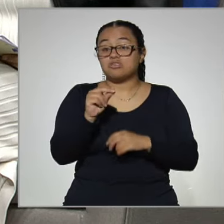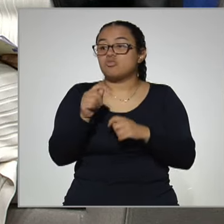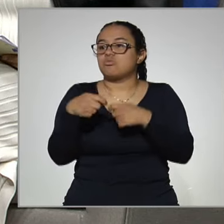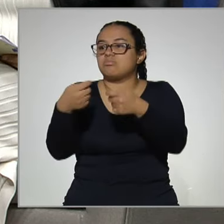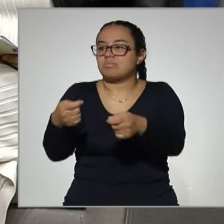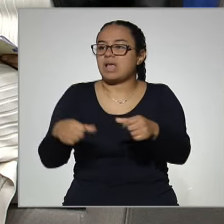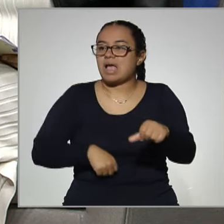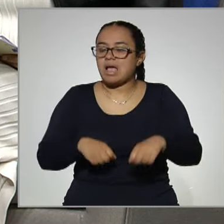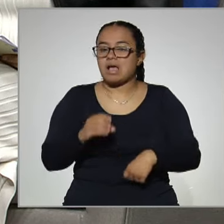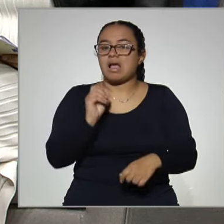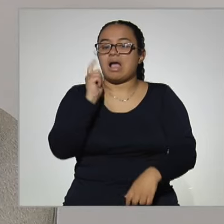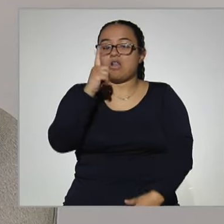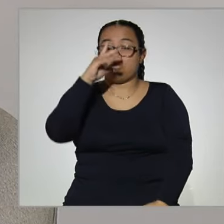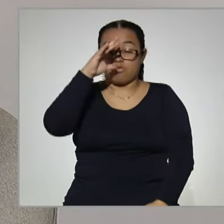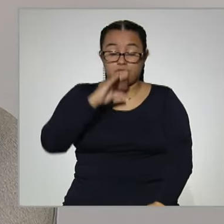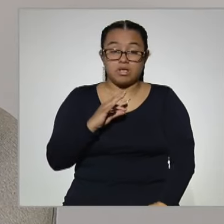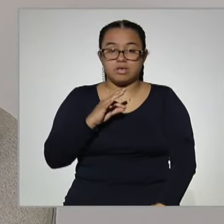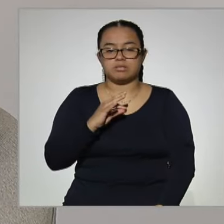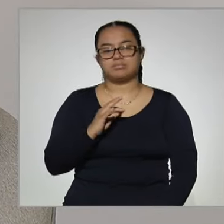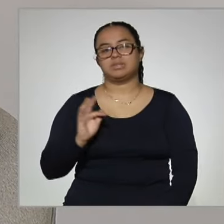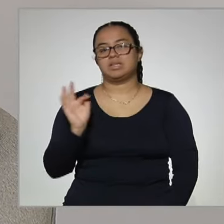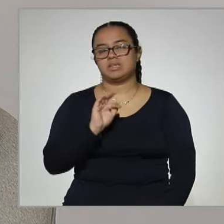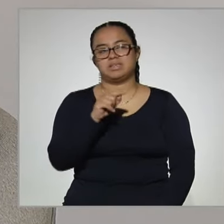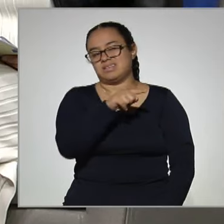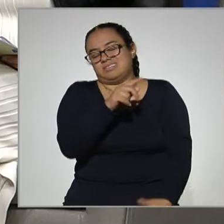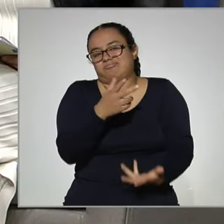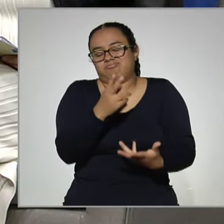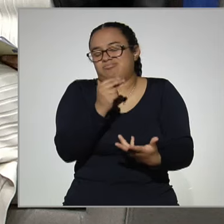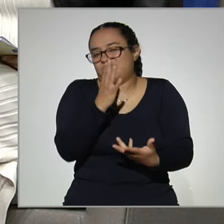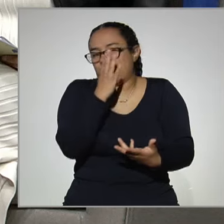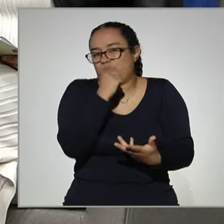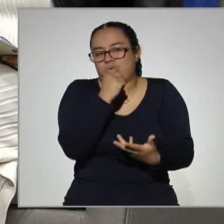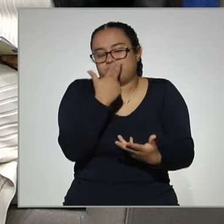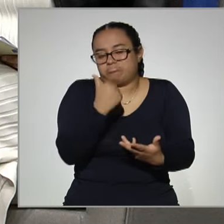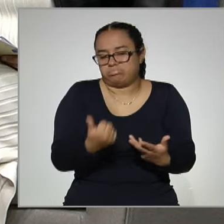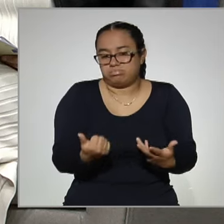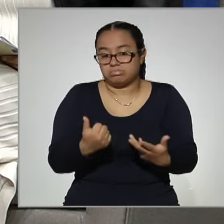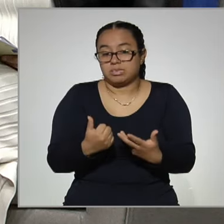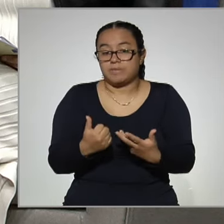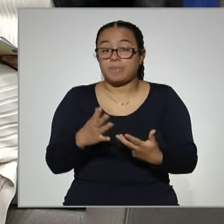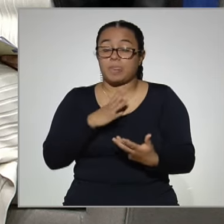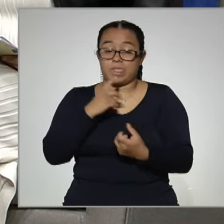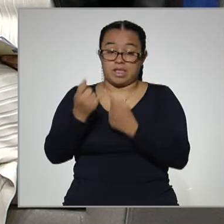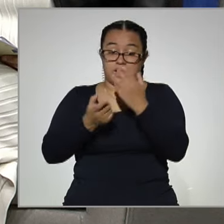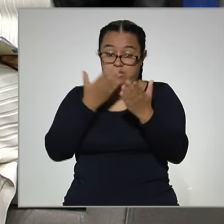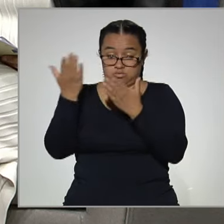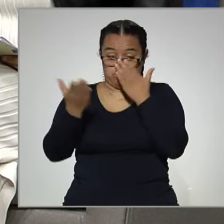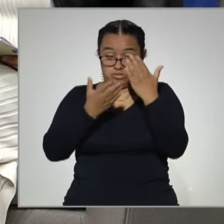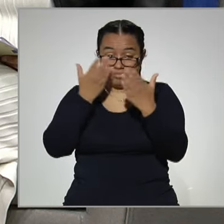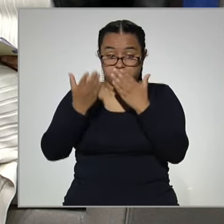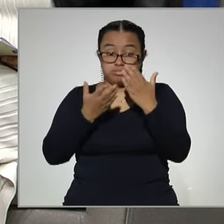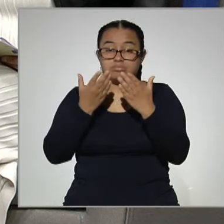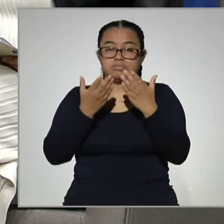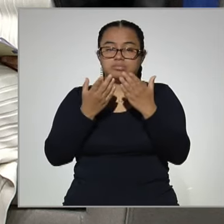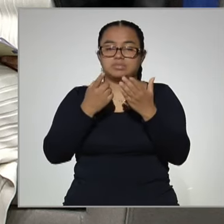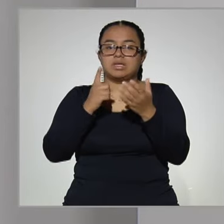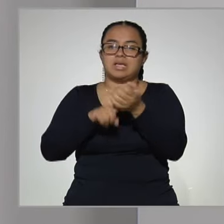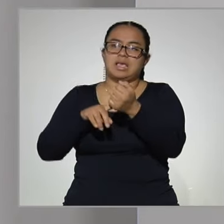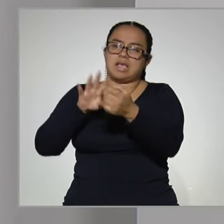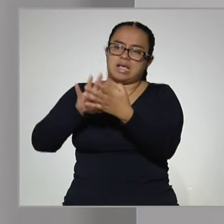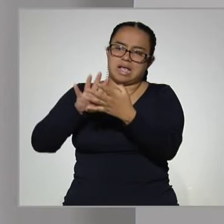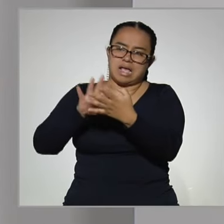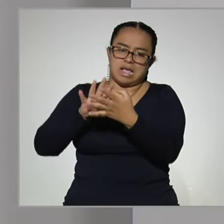alguna razón no pueden entregarlo, puede ser que no le convenga. Ahora, ahí hemos tenido estudiantes que también están reclusos,